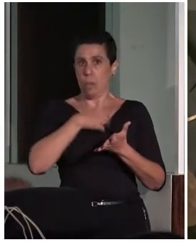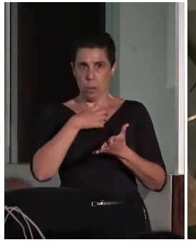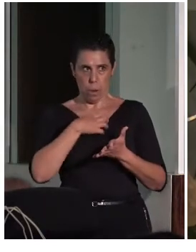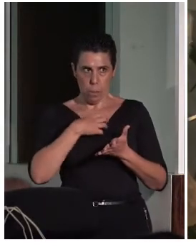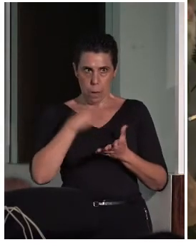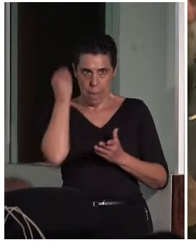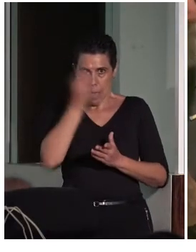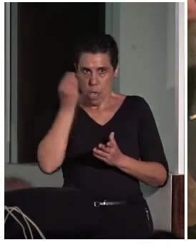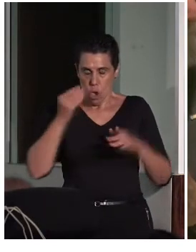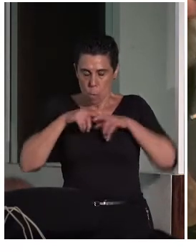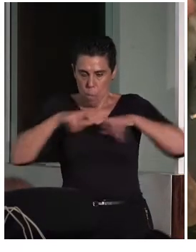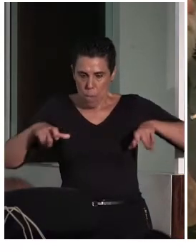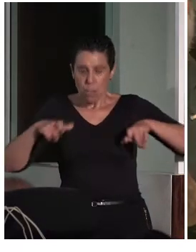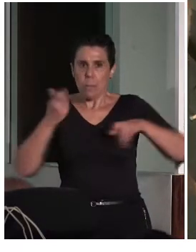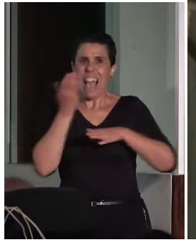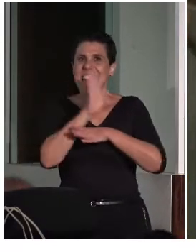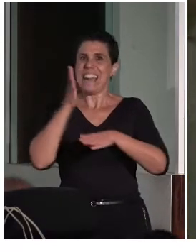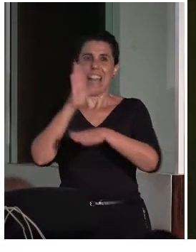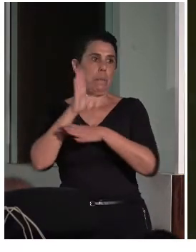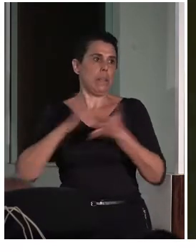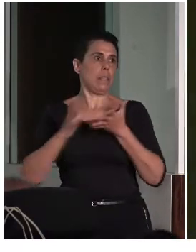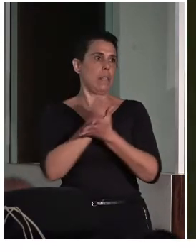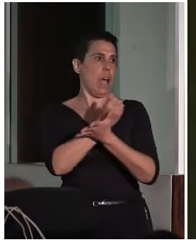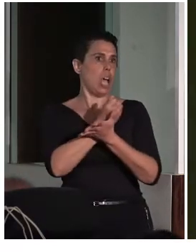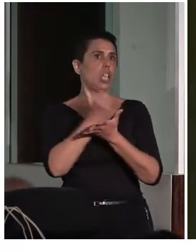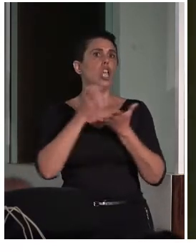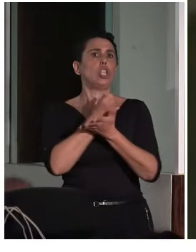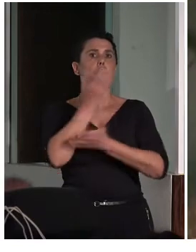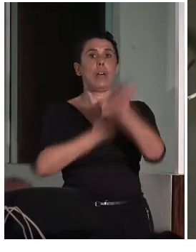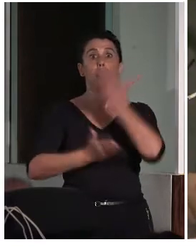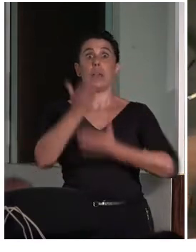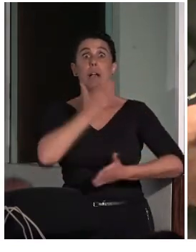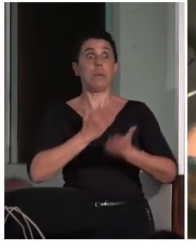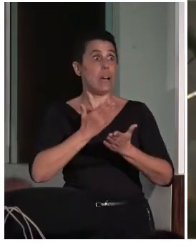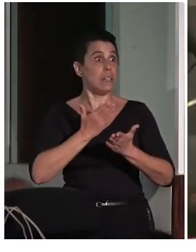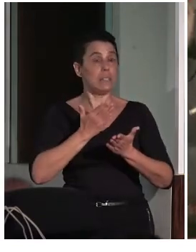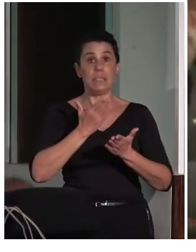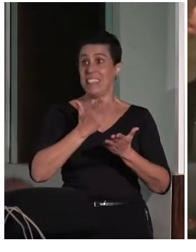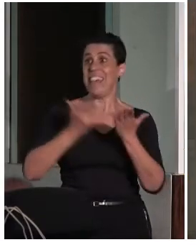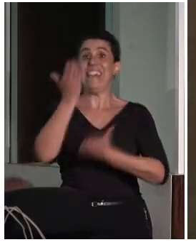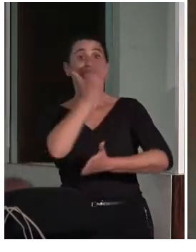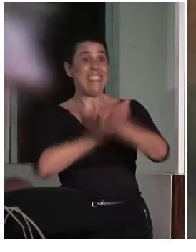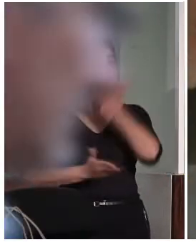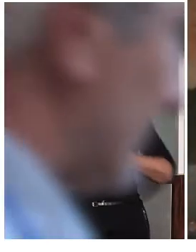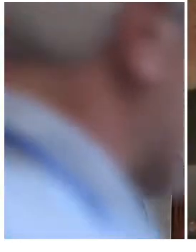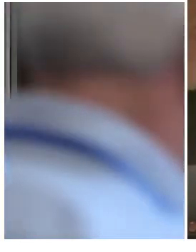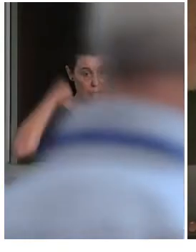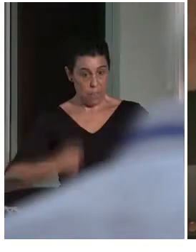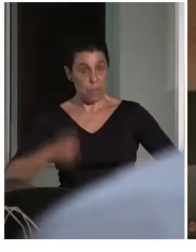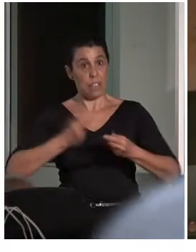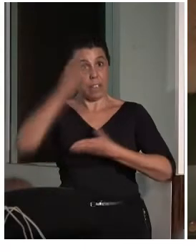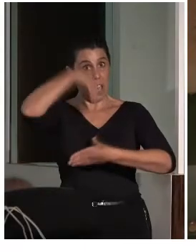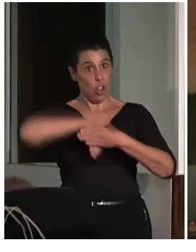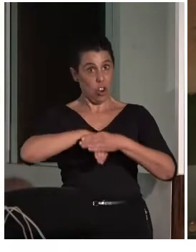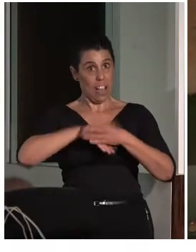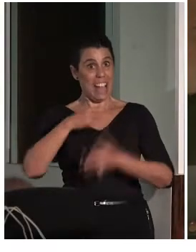representativa. y tenemos con nosotros ahora mismo por la discapacidad física y orgánica a don Alfonso Huerta y yo creo